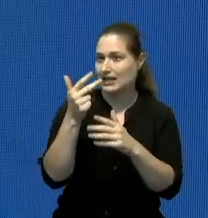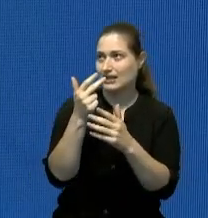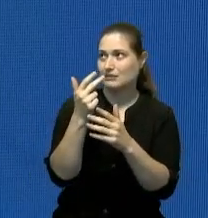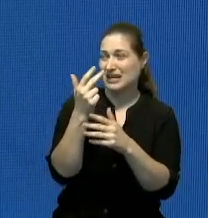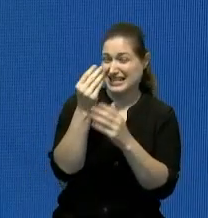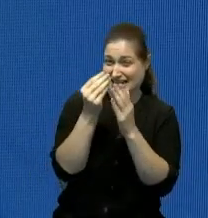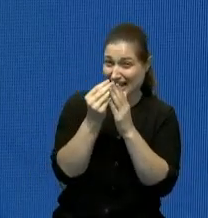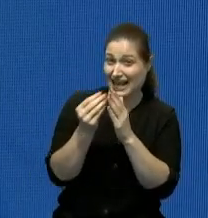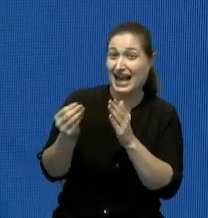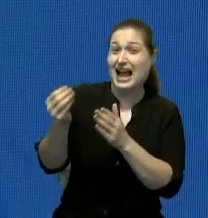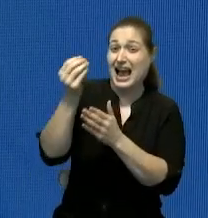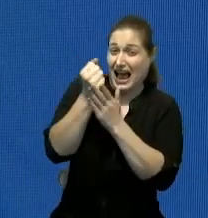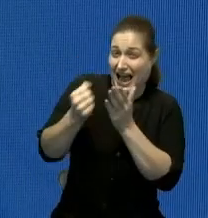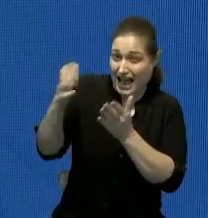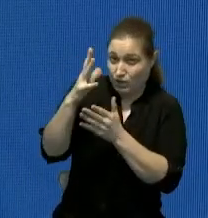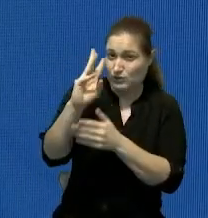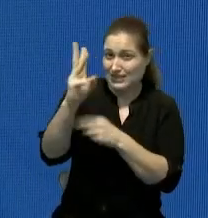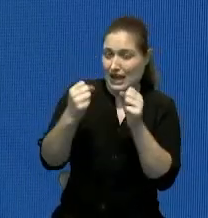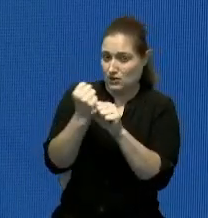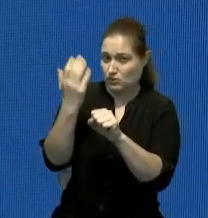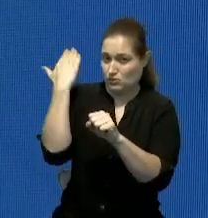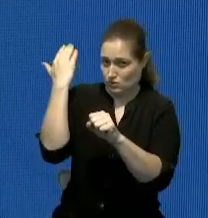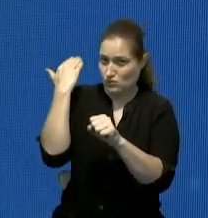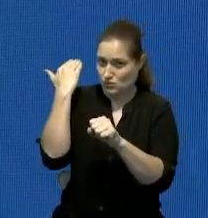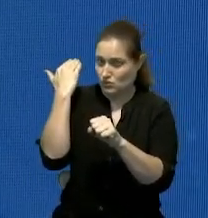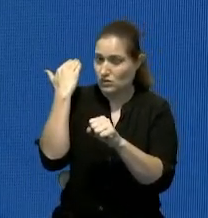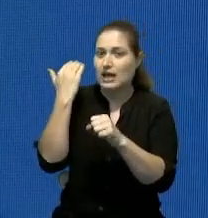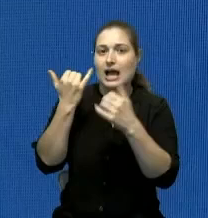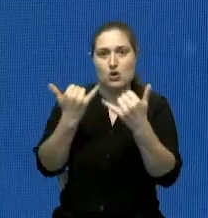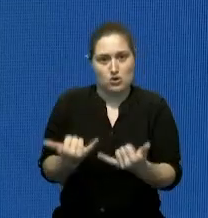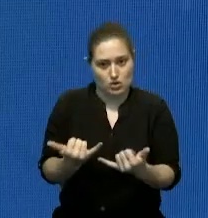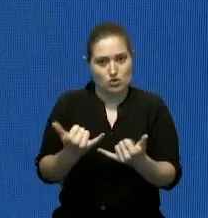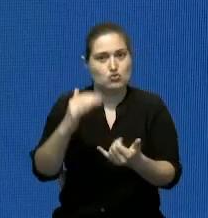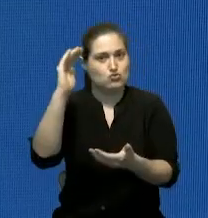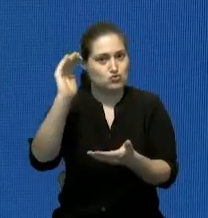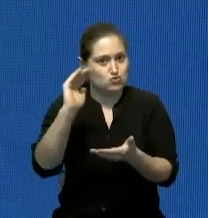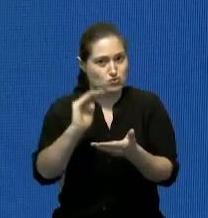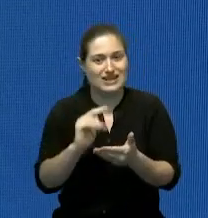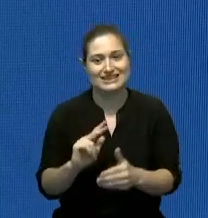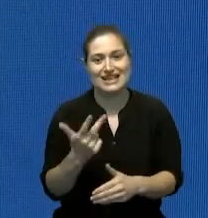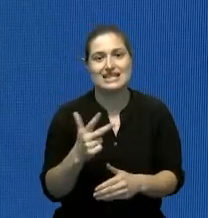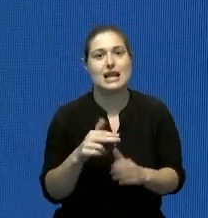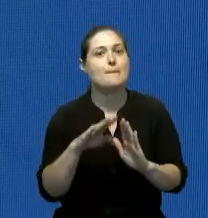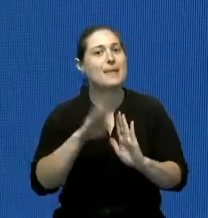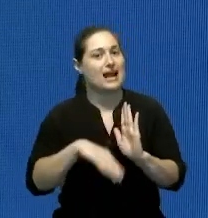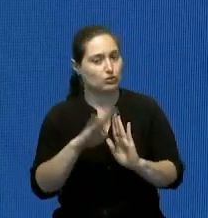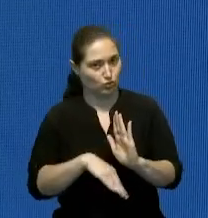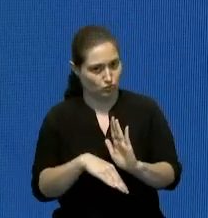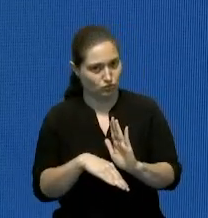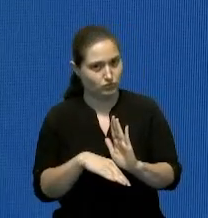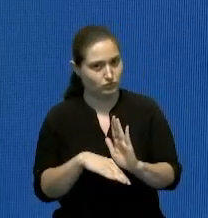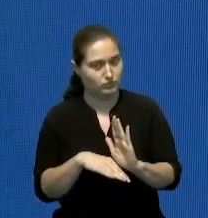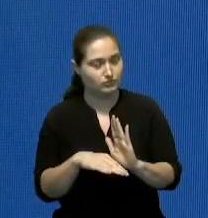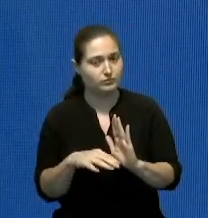están los datos según los organismos esos no son datos nuestros son del organismo de